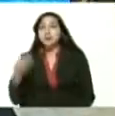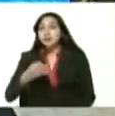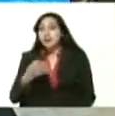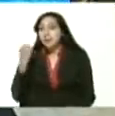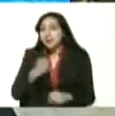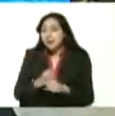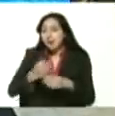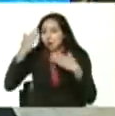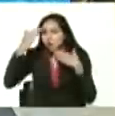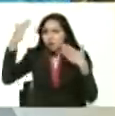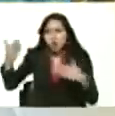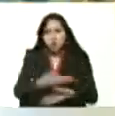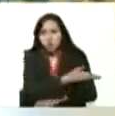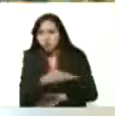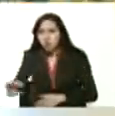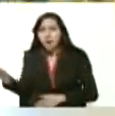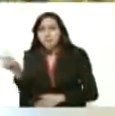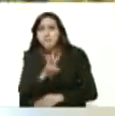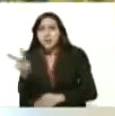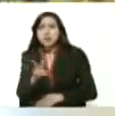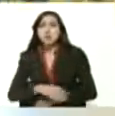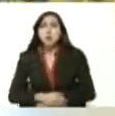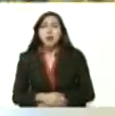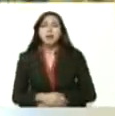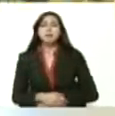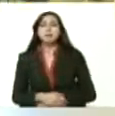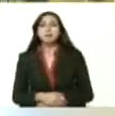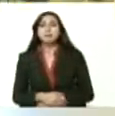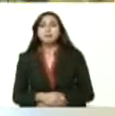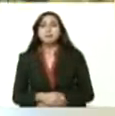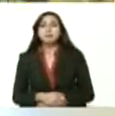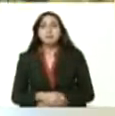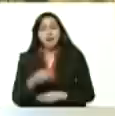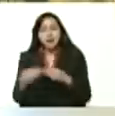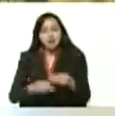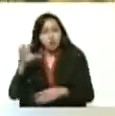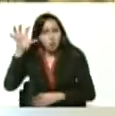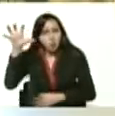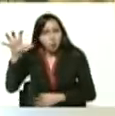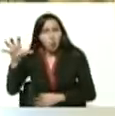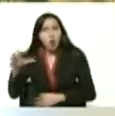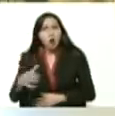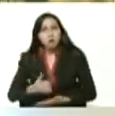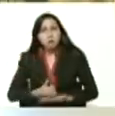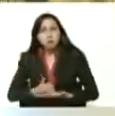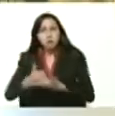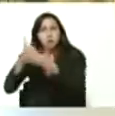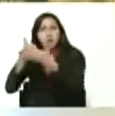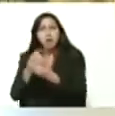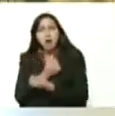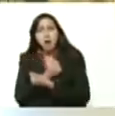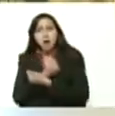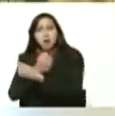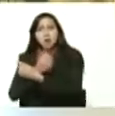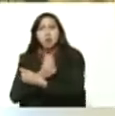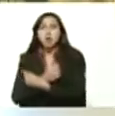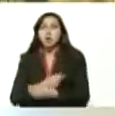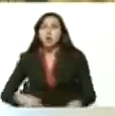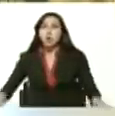Siempre con las riendas de la patria en la mano, caminando, cabalgando